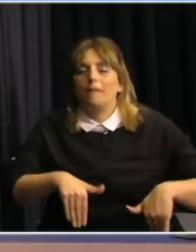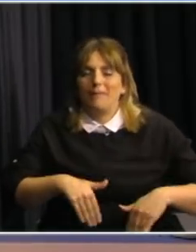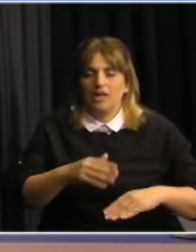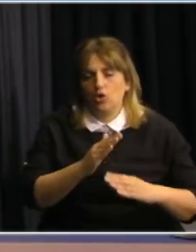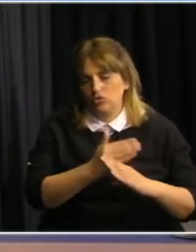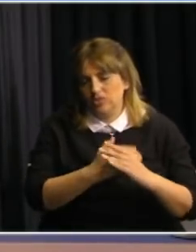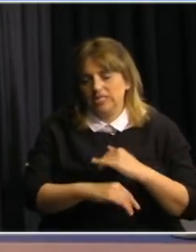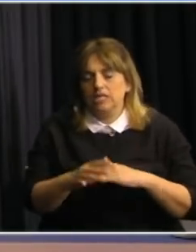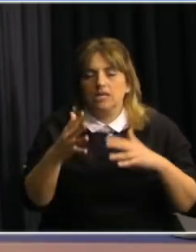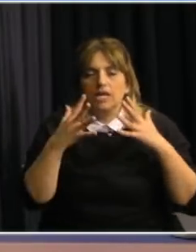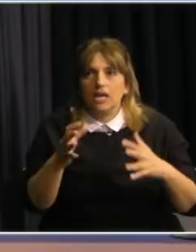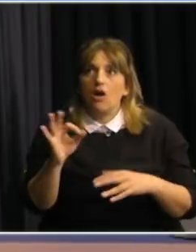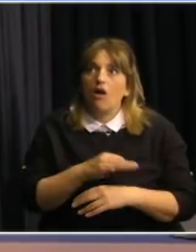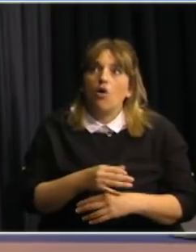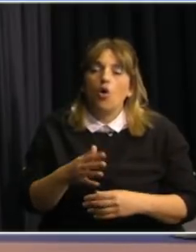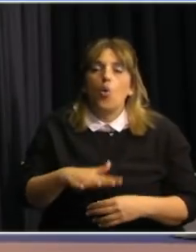abiertos